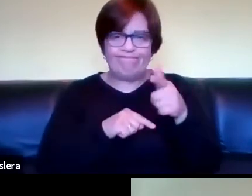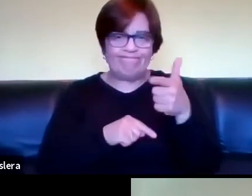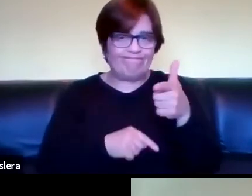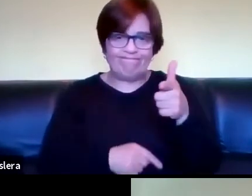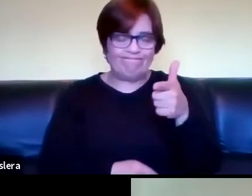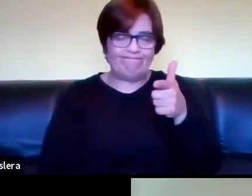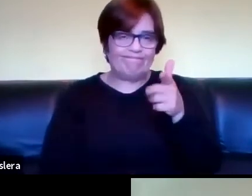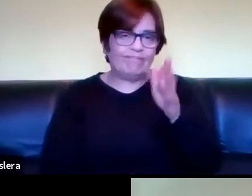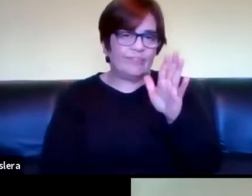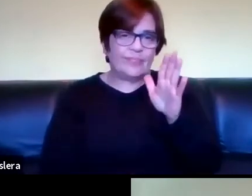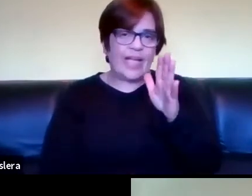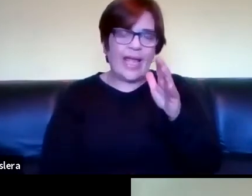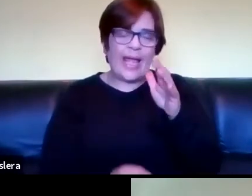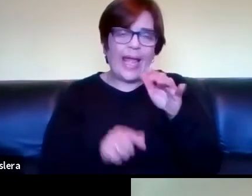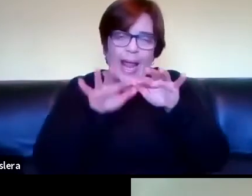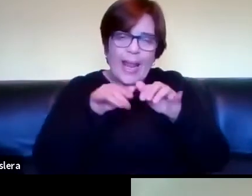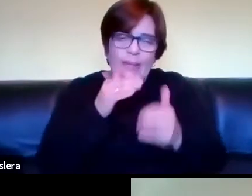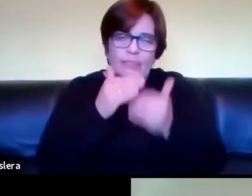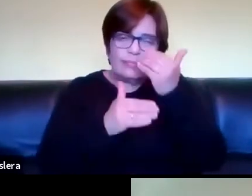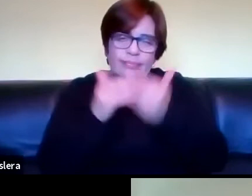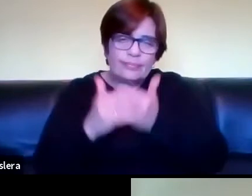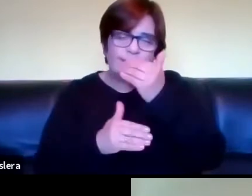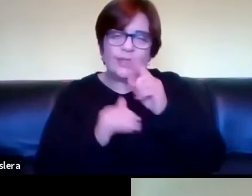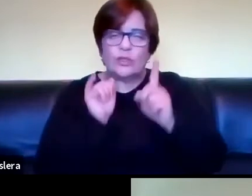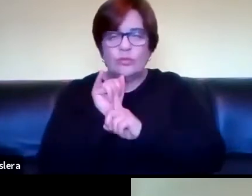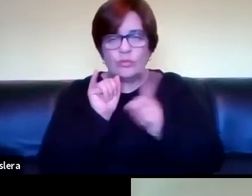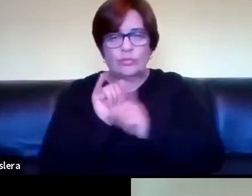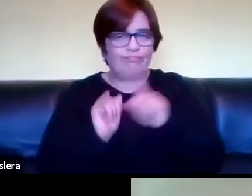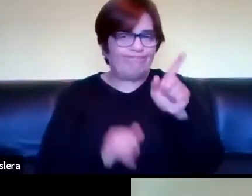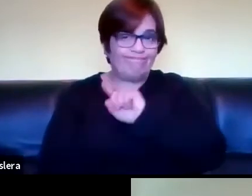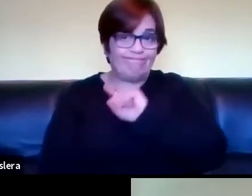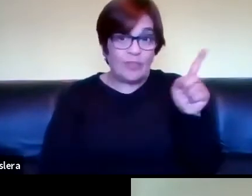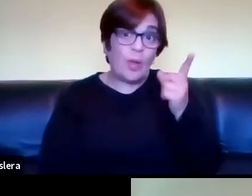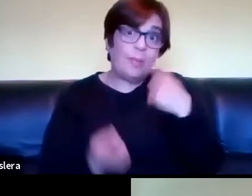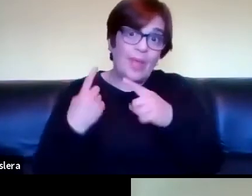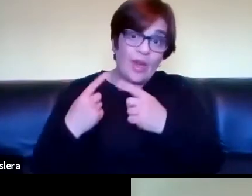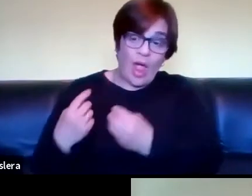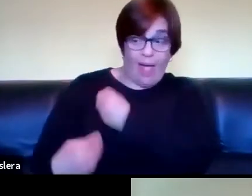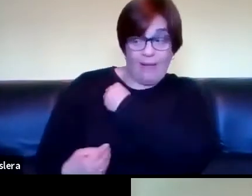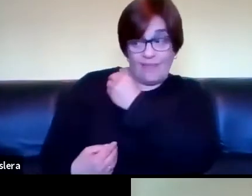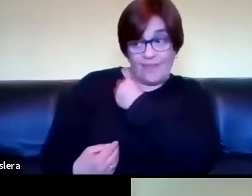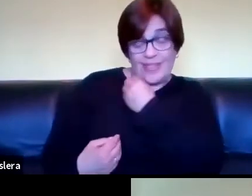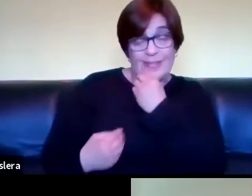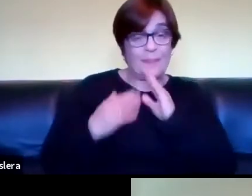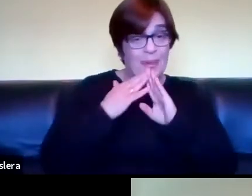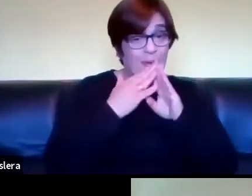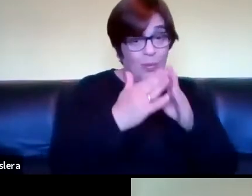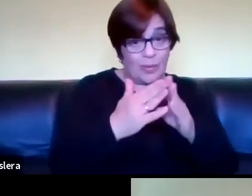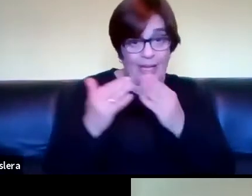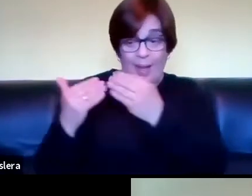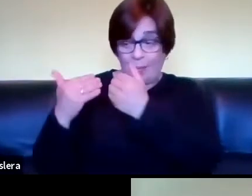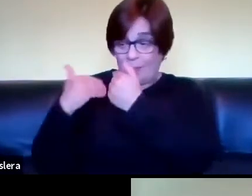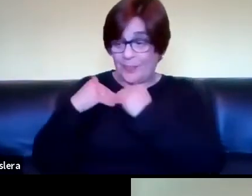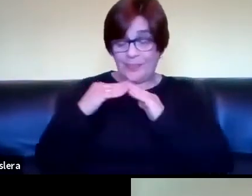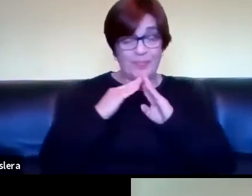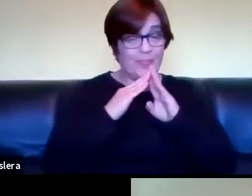chat de de youtube pero si nos van retransmitiendo las preguntas de